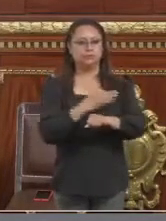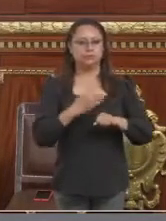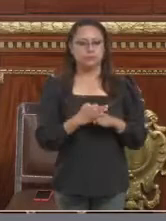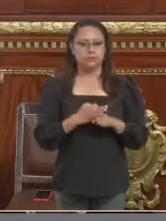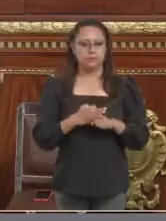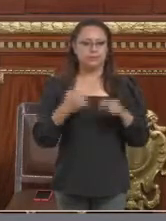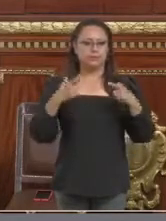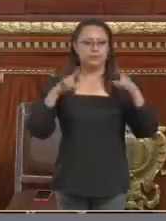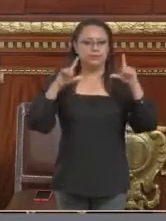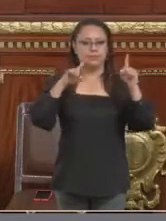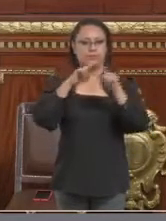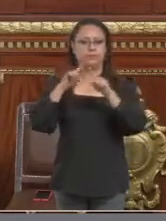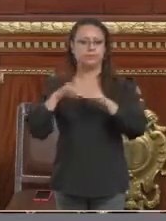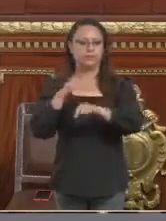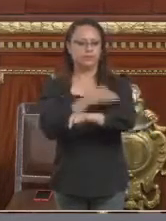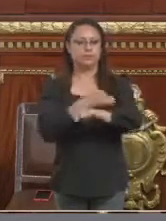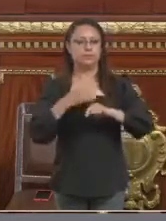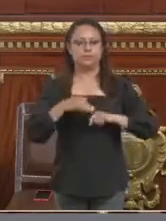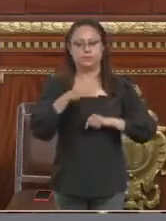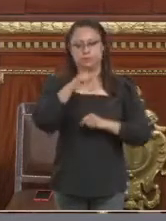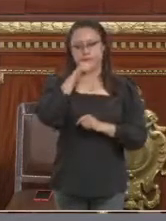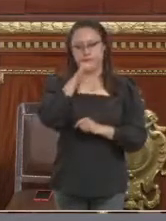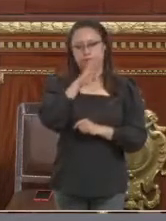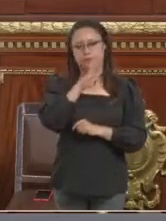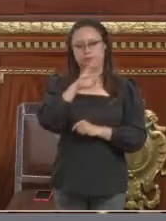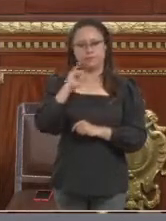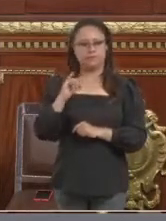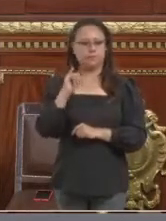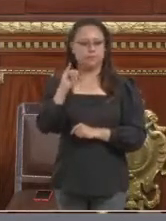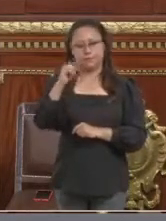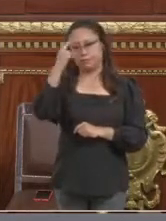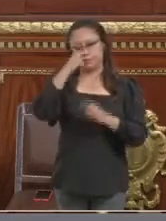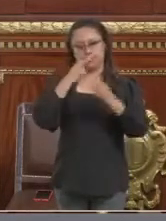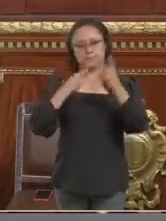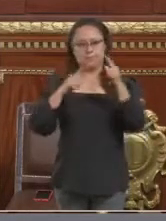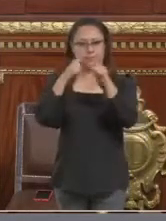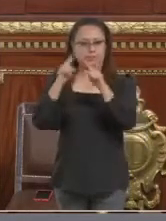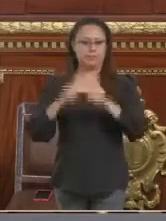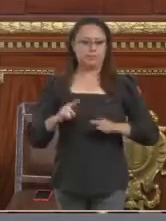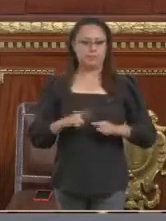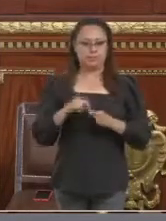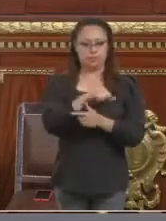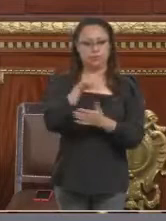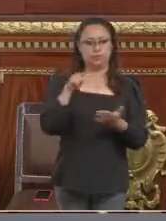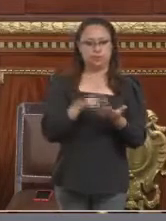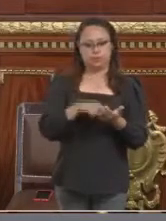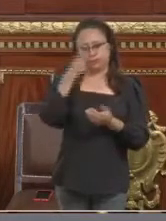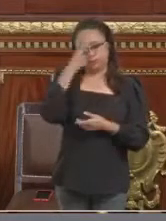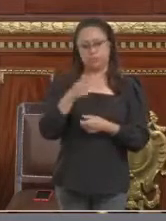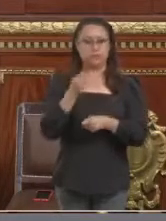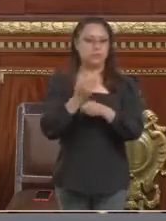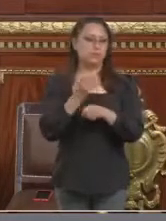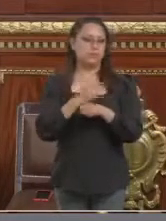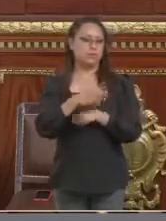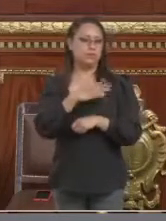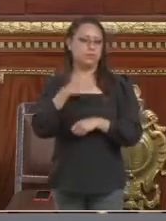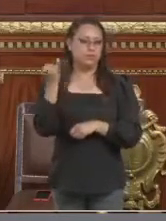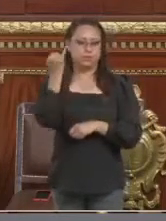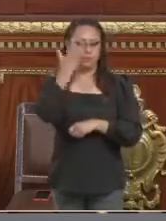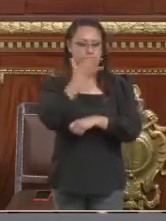Familia BJ, para que las señaléticas colocadas en espacios públicos que actualmente contienen imágenes de familias